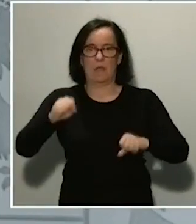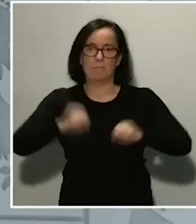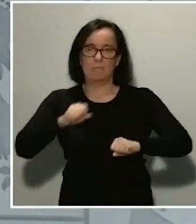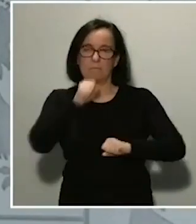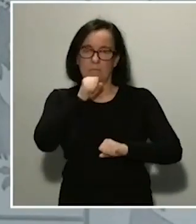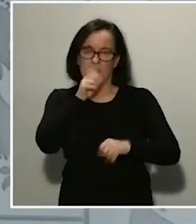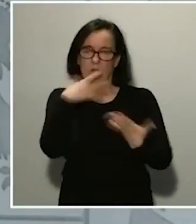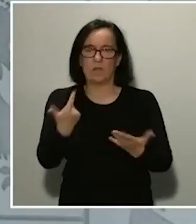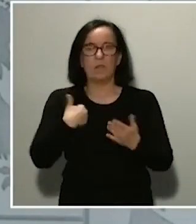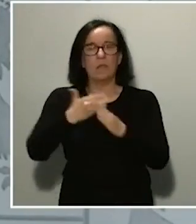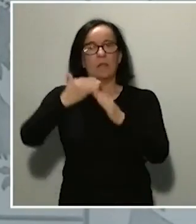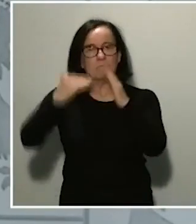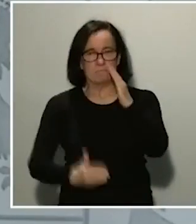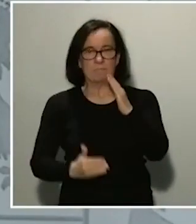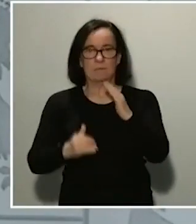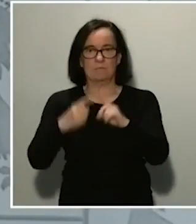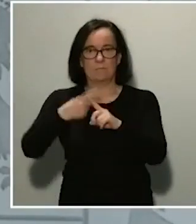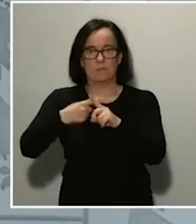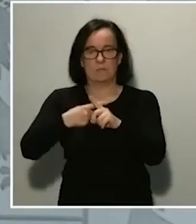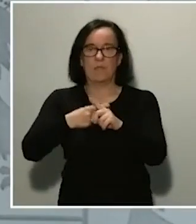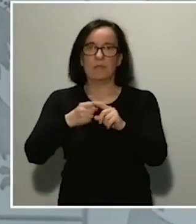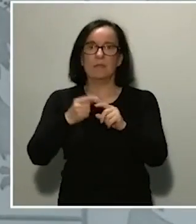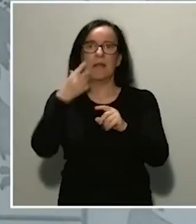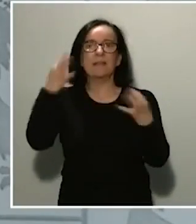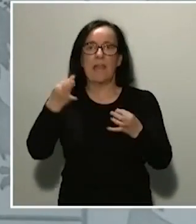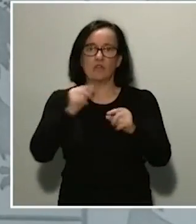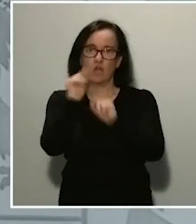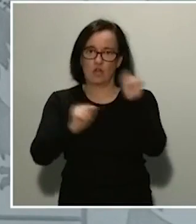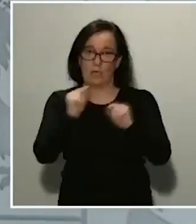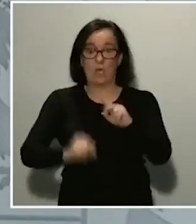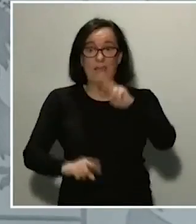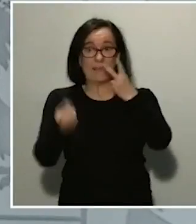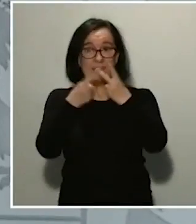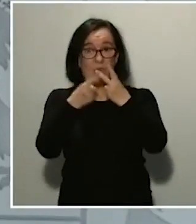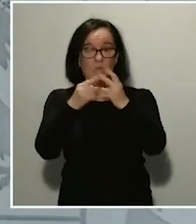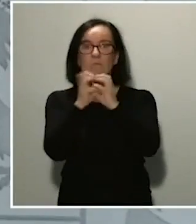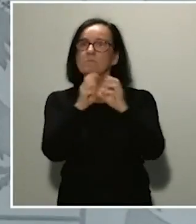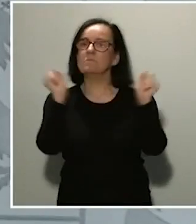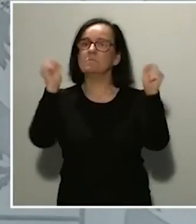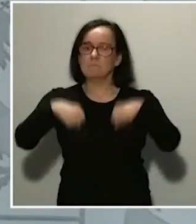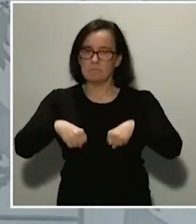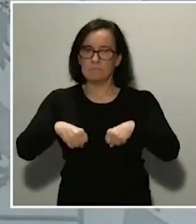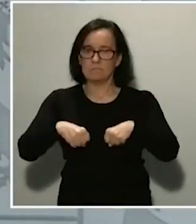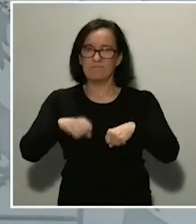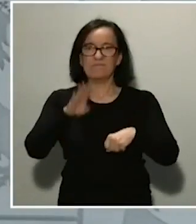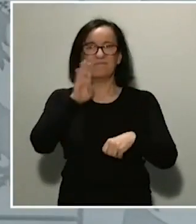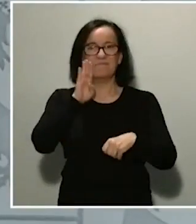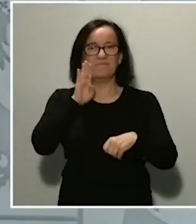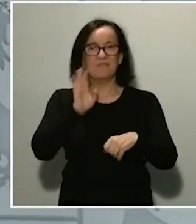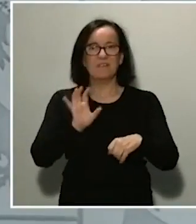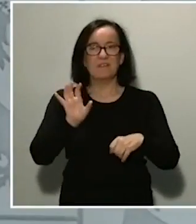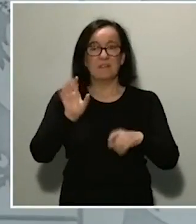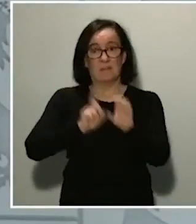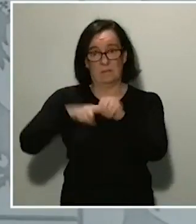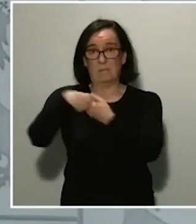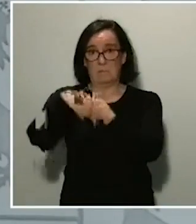nivel de riesgo de contagio. En segundo lugar, y de conformidad a lo acordado entre los países miembros de la